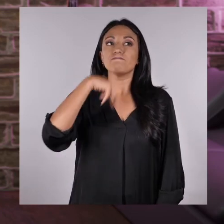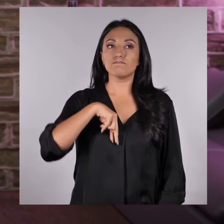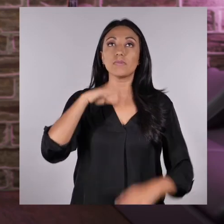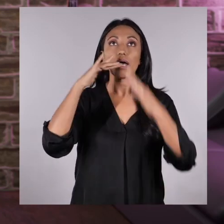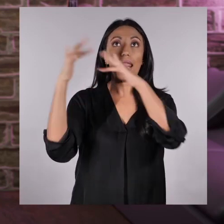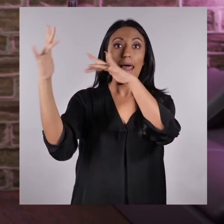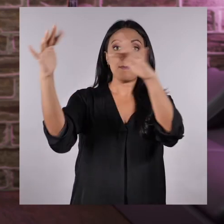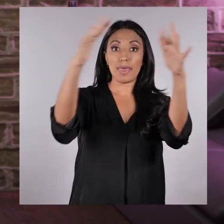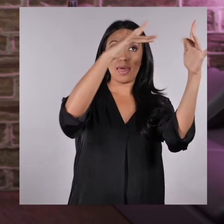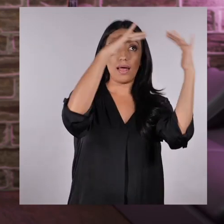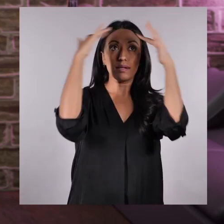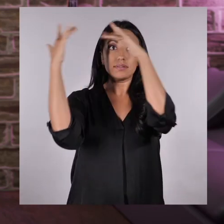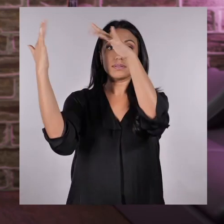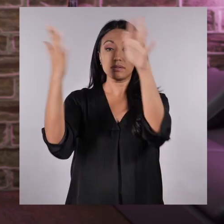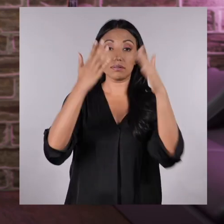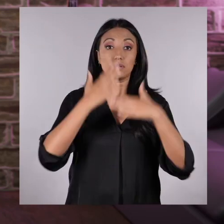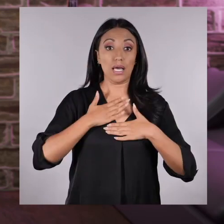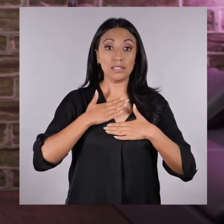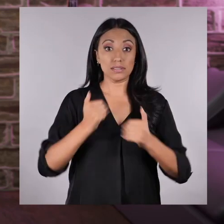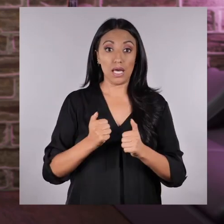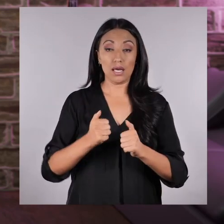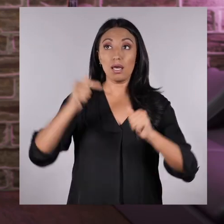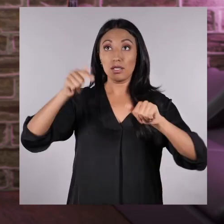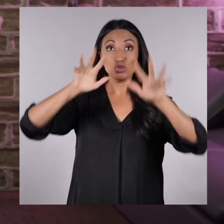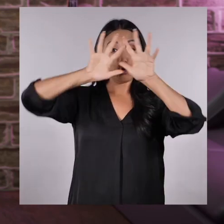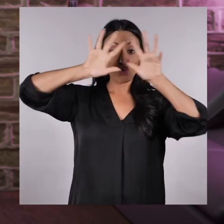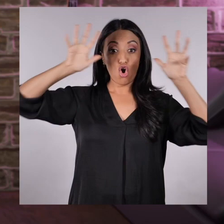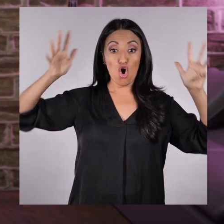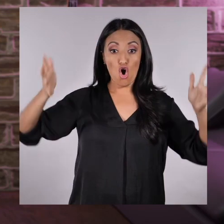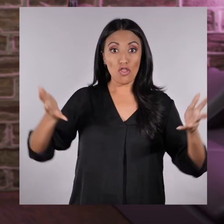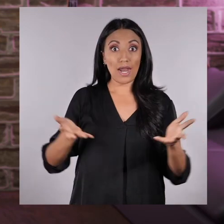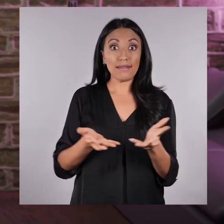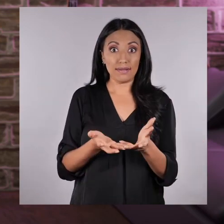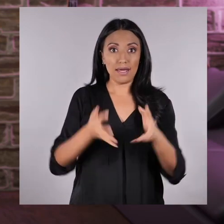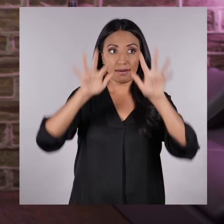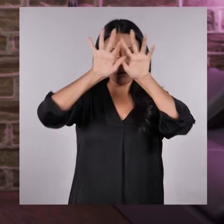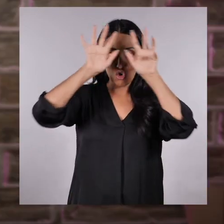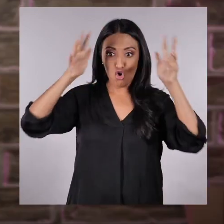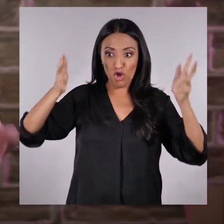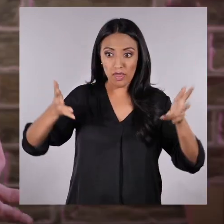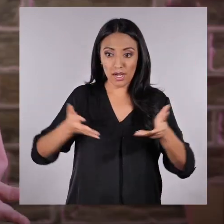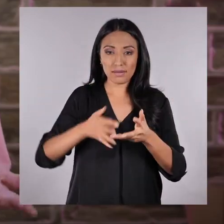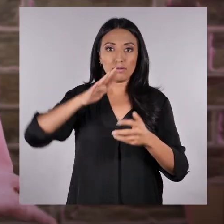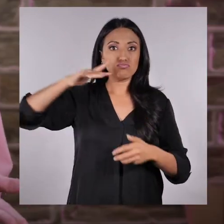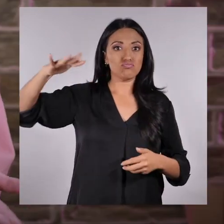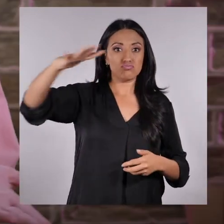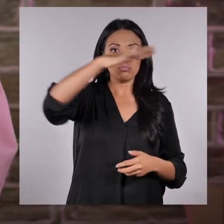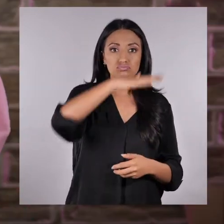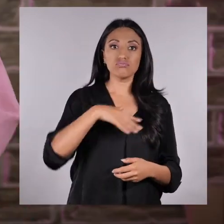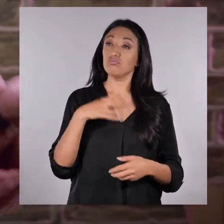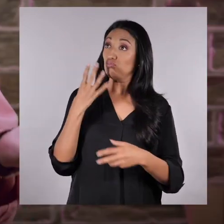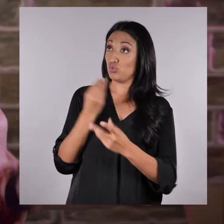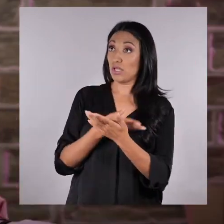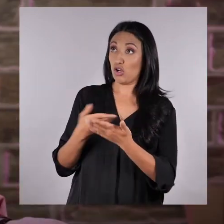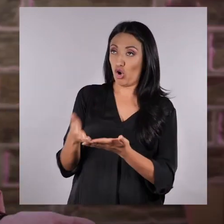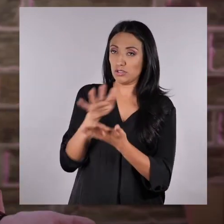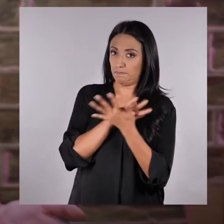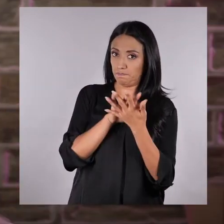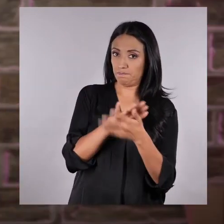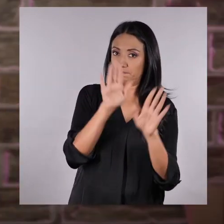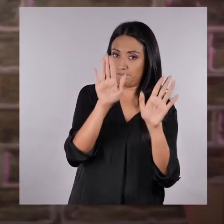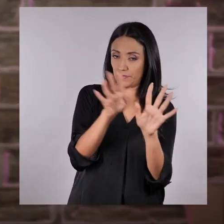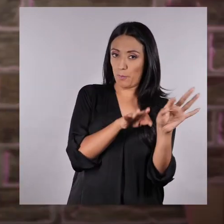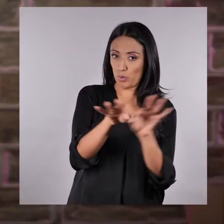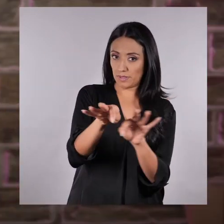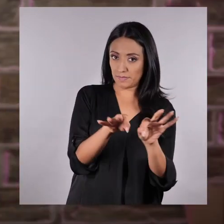mezcla de gases que se encuentran en la atmósfera. Es la capa gaseosa que rodea la Tierra. ¿O sea que está compuesto de muchas cosas?